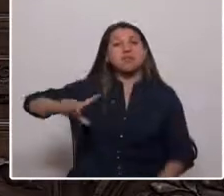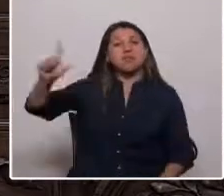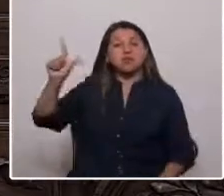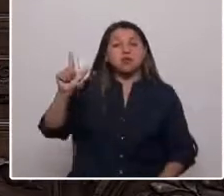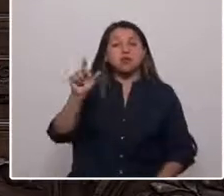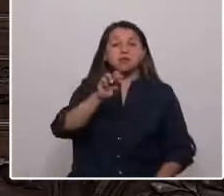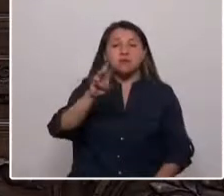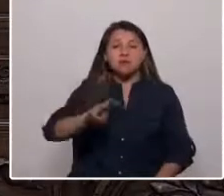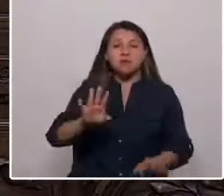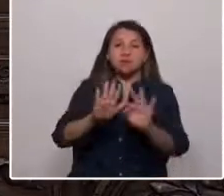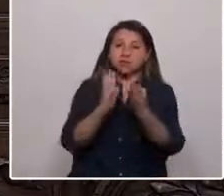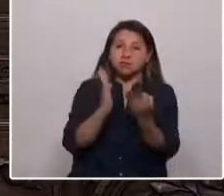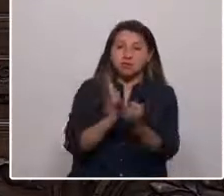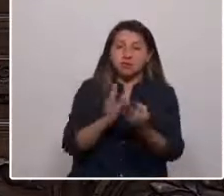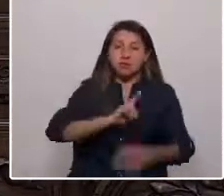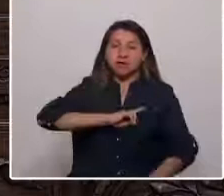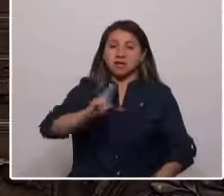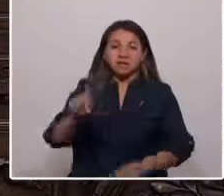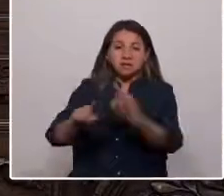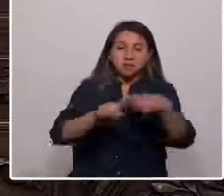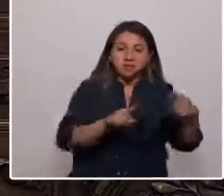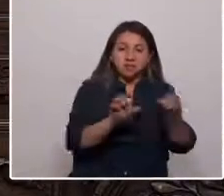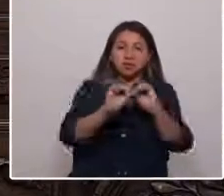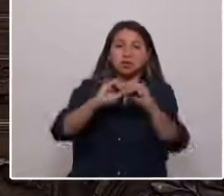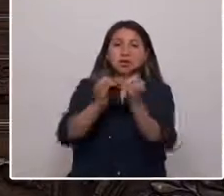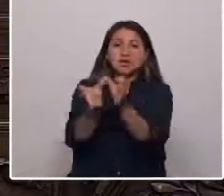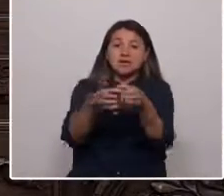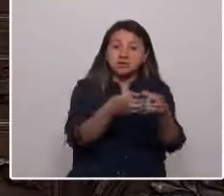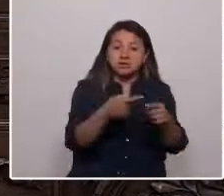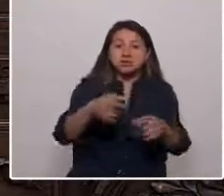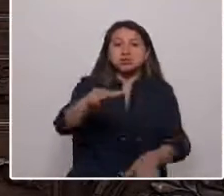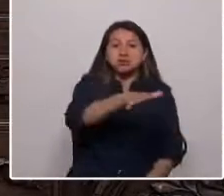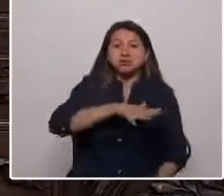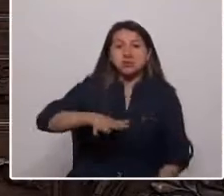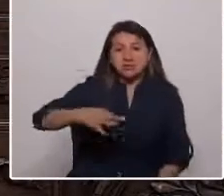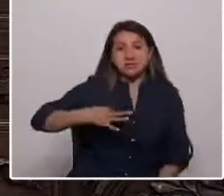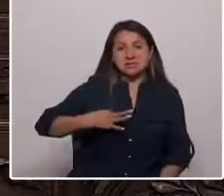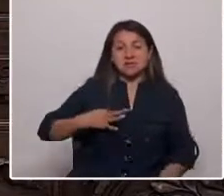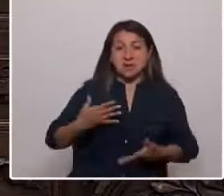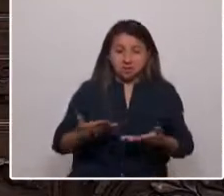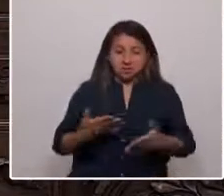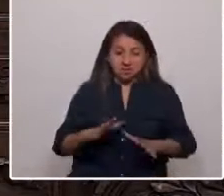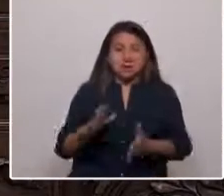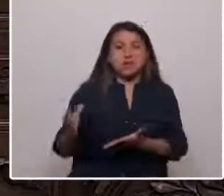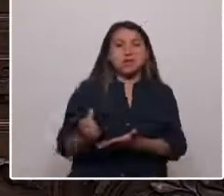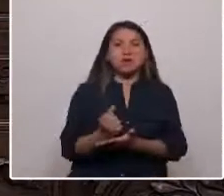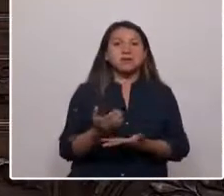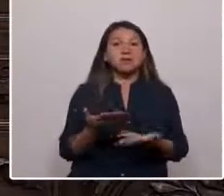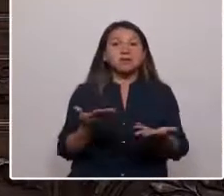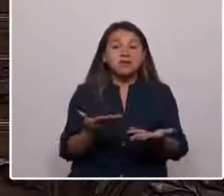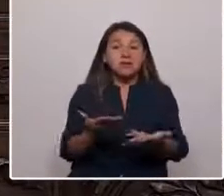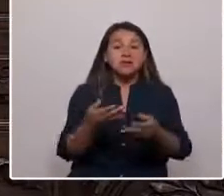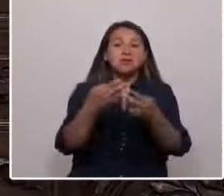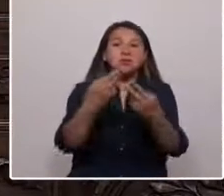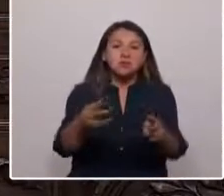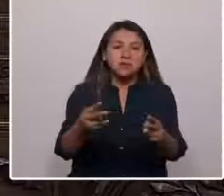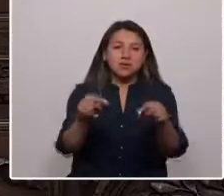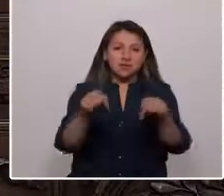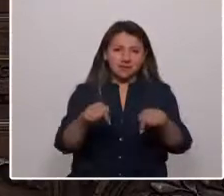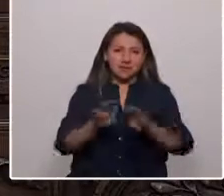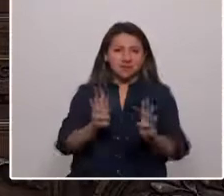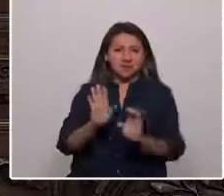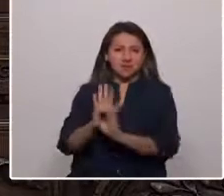credos, fundaciones y organizaciones de la sociedad civil. Ha llegado el momento de que hagan suya esta